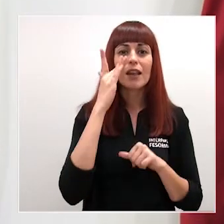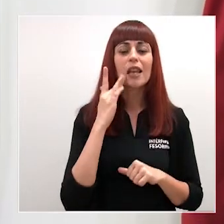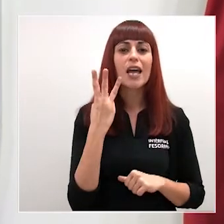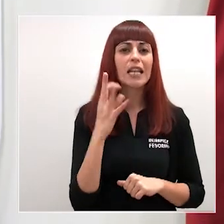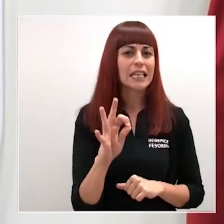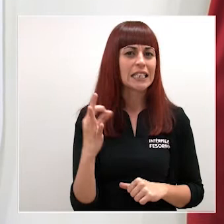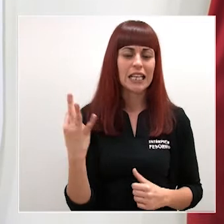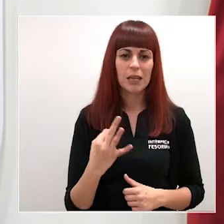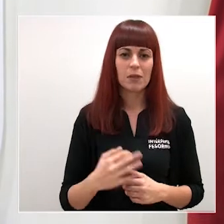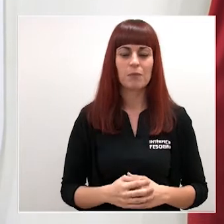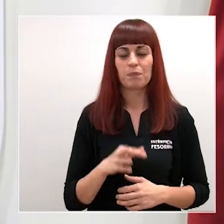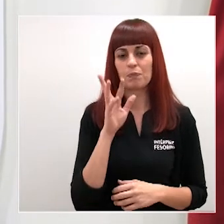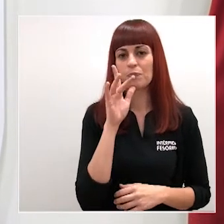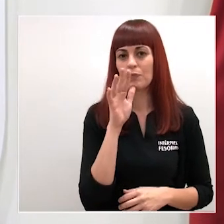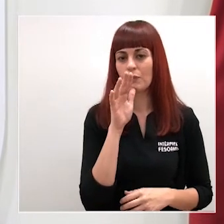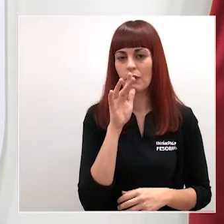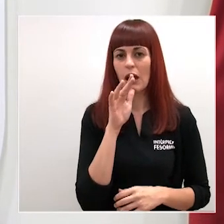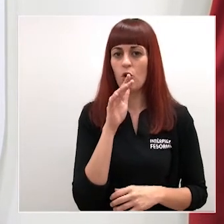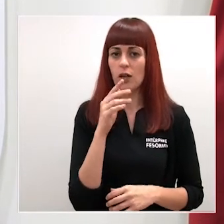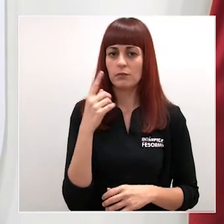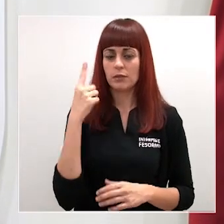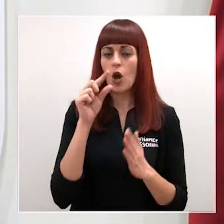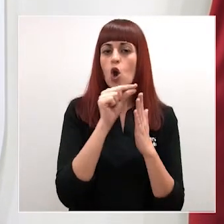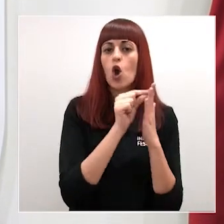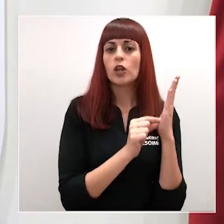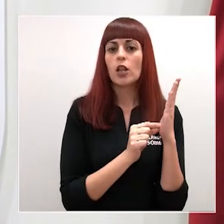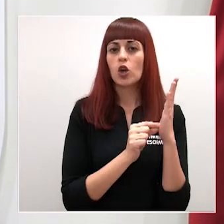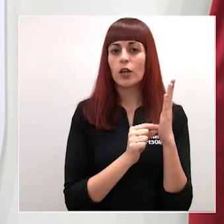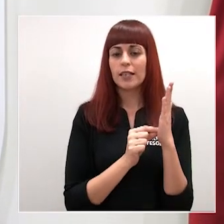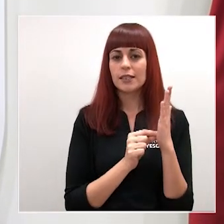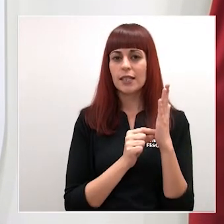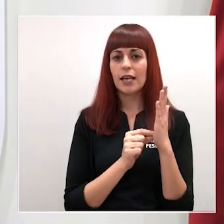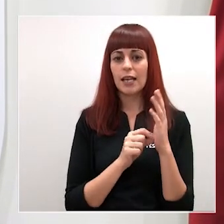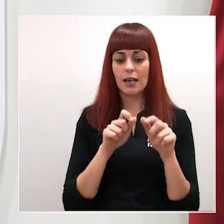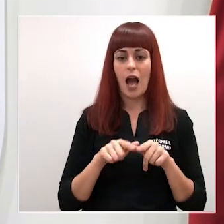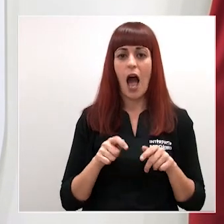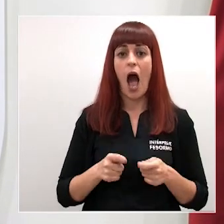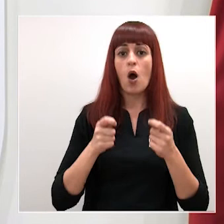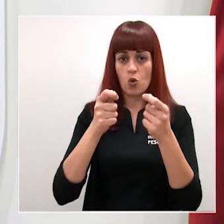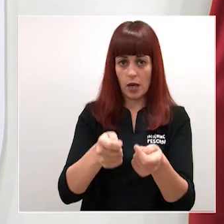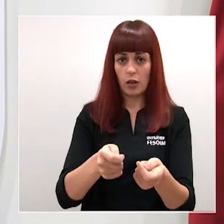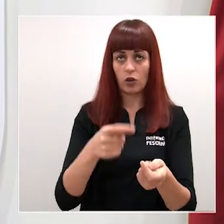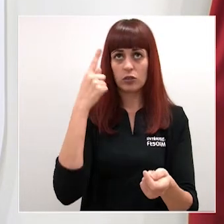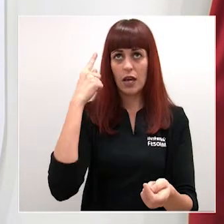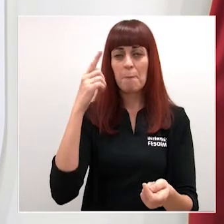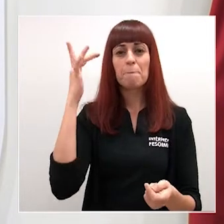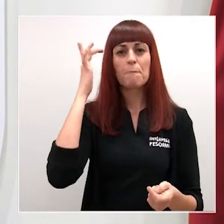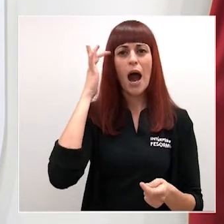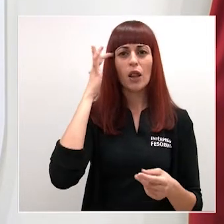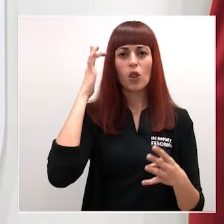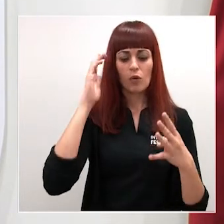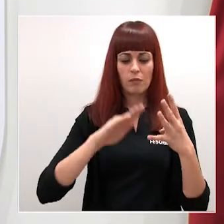prestando el servicio con las condiciones que están establecidas en el pliego de adjudicación a finales de marzo se